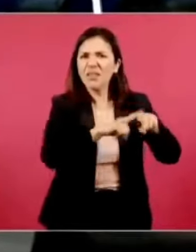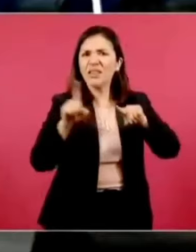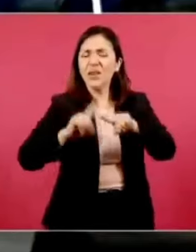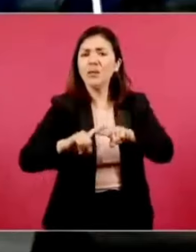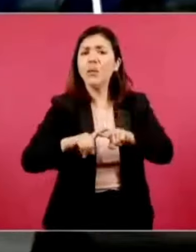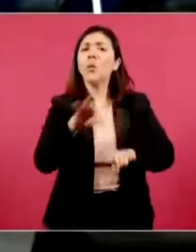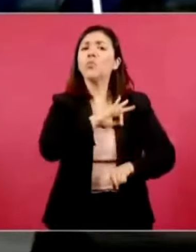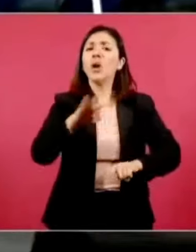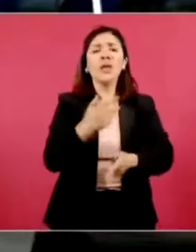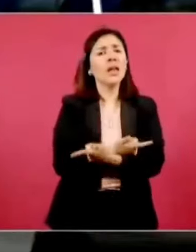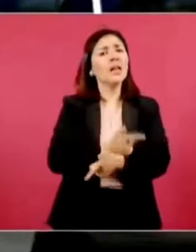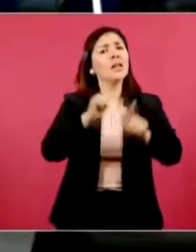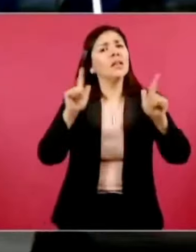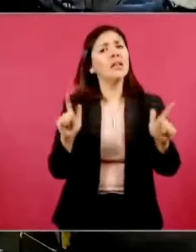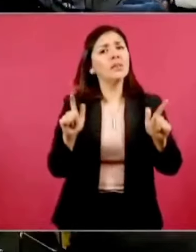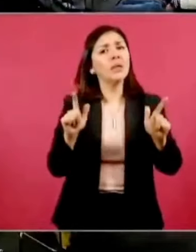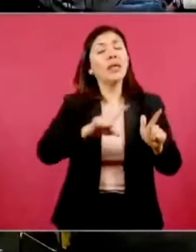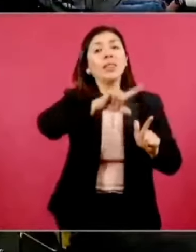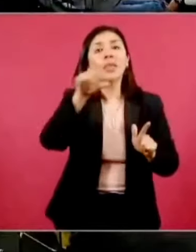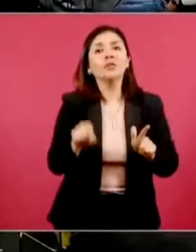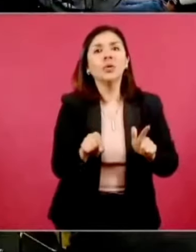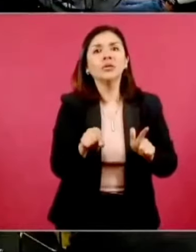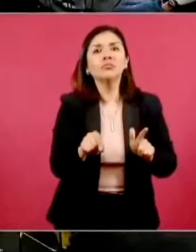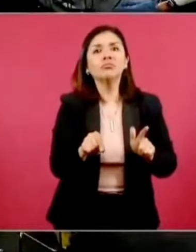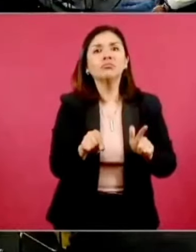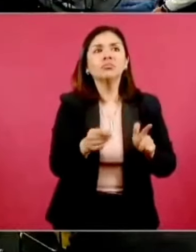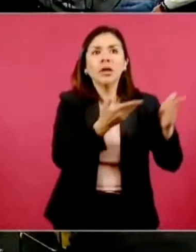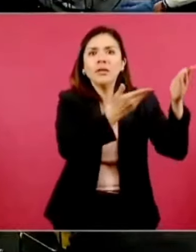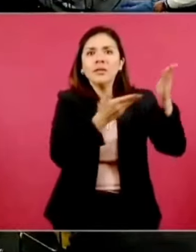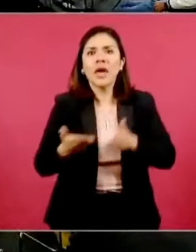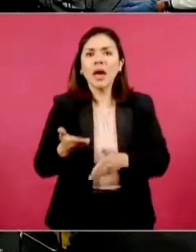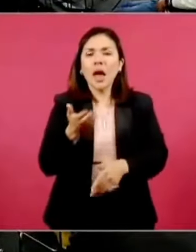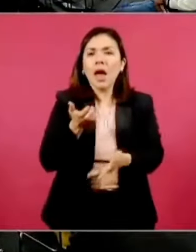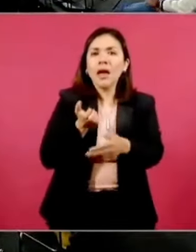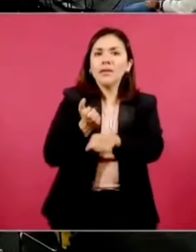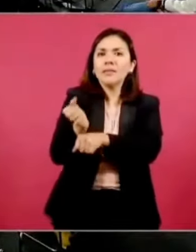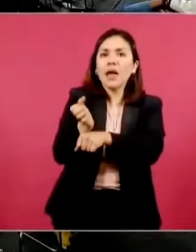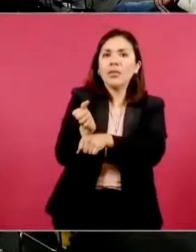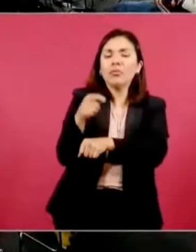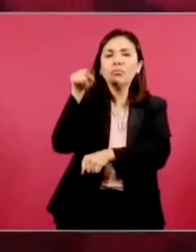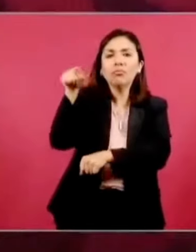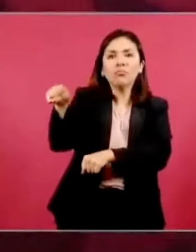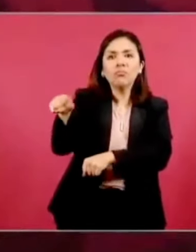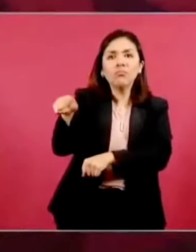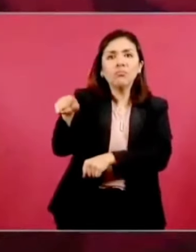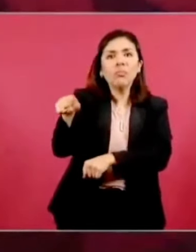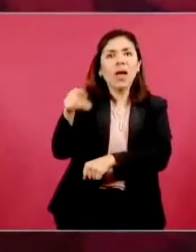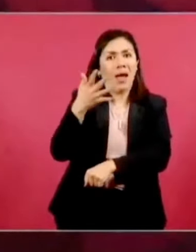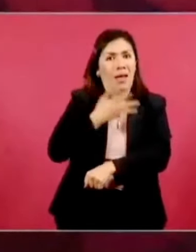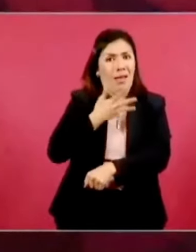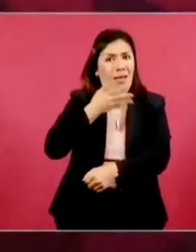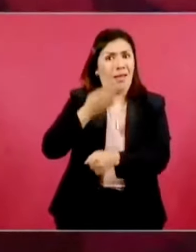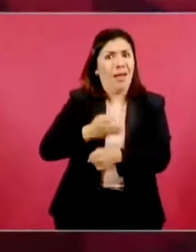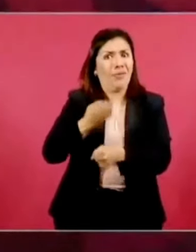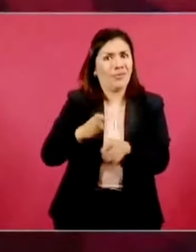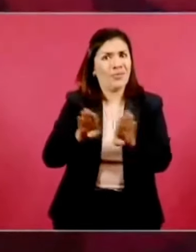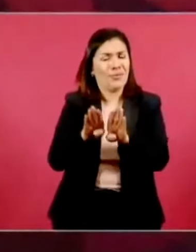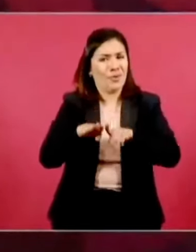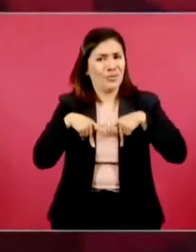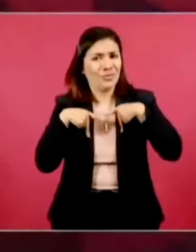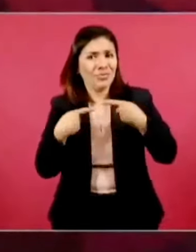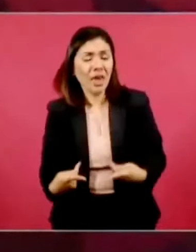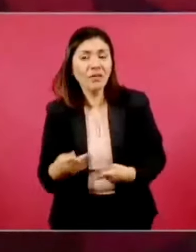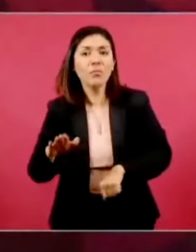prisión y llegan a hacer ruido a un Estado, un Estado que todavía es endeble en términos de que hay